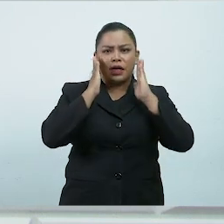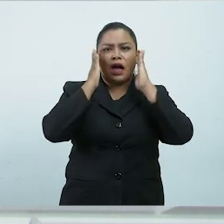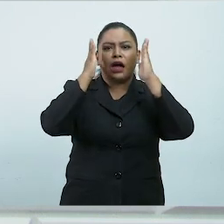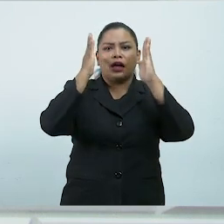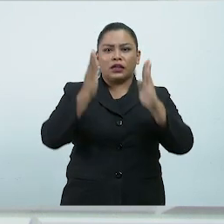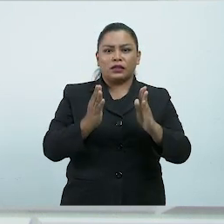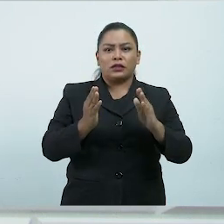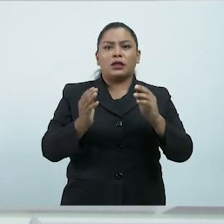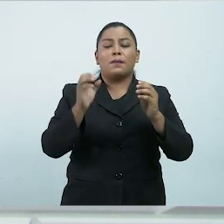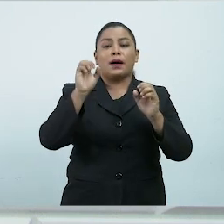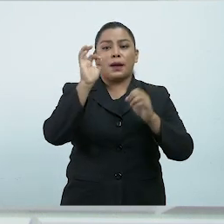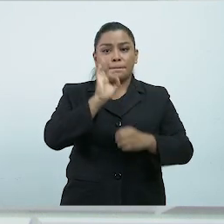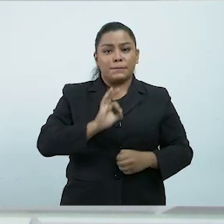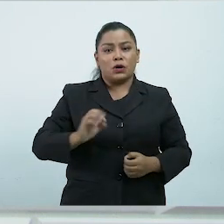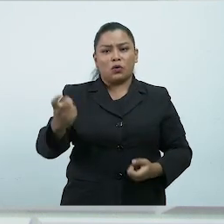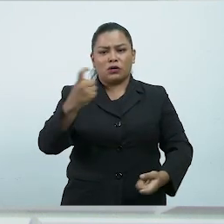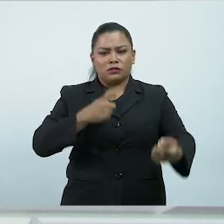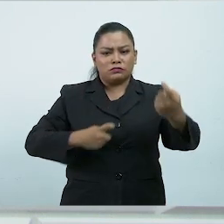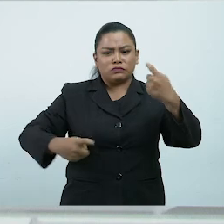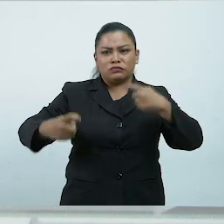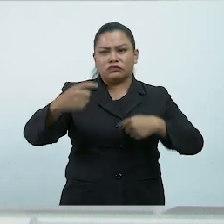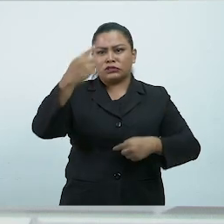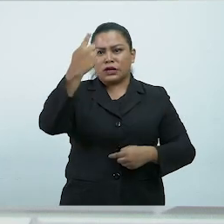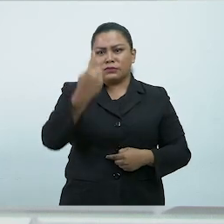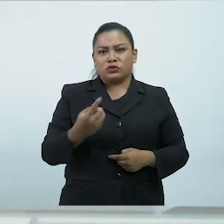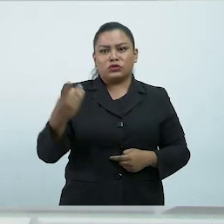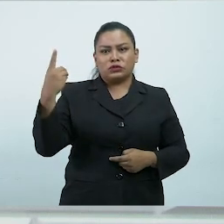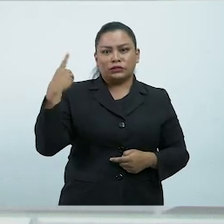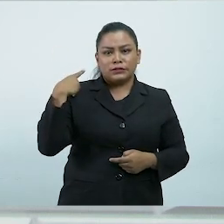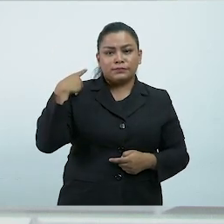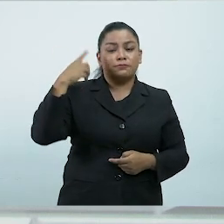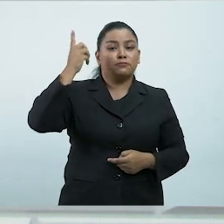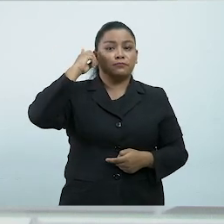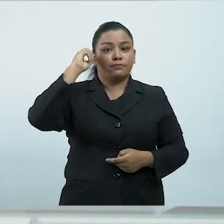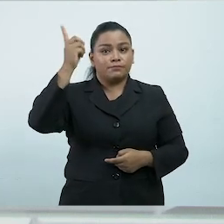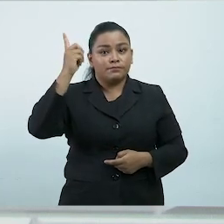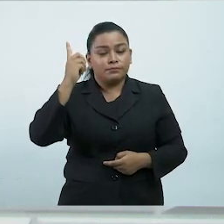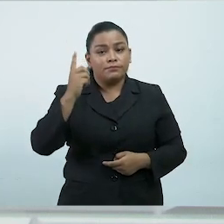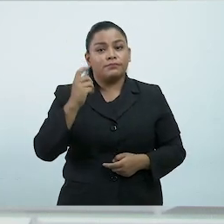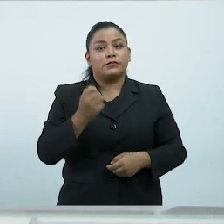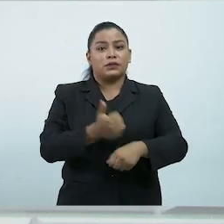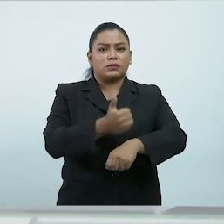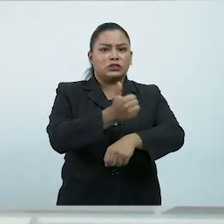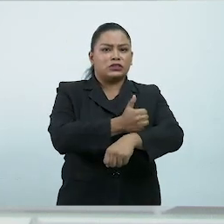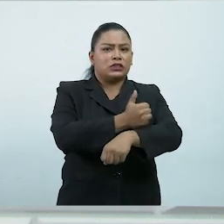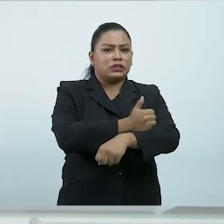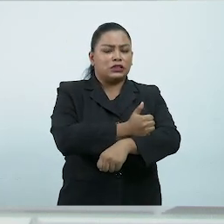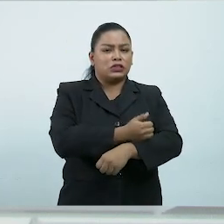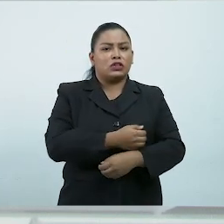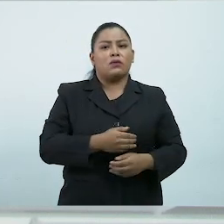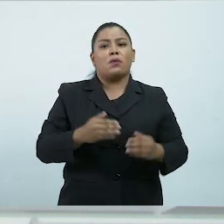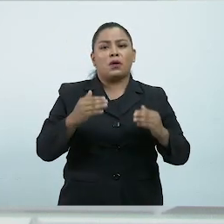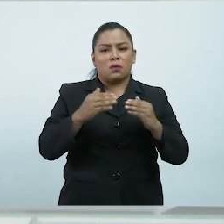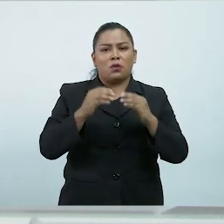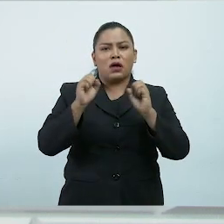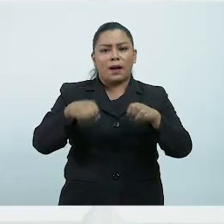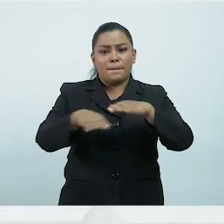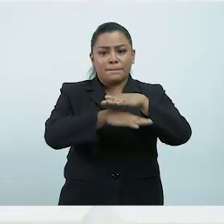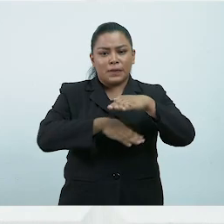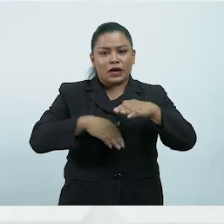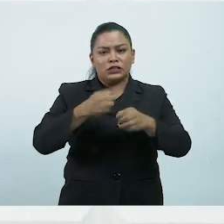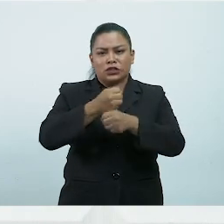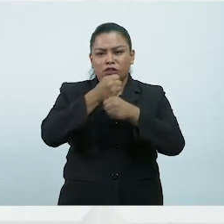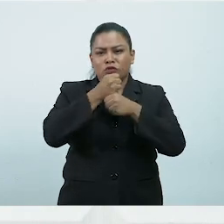proficiar la llegada del personal directivo, administrativo y docente en condiciones básicas de seguridad